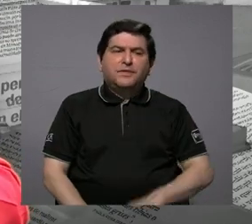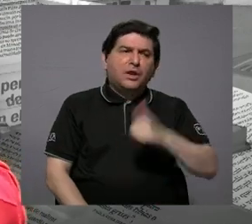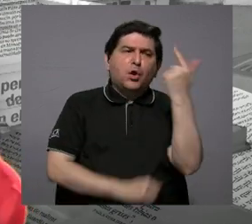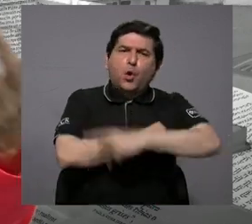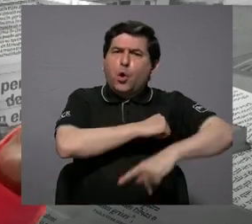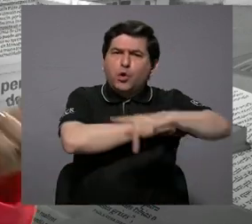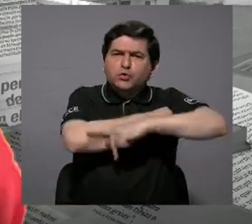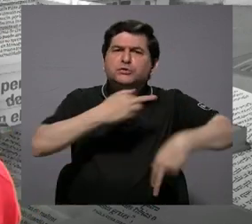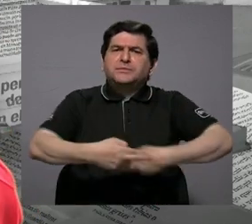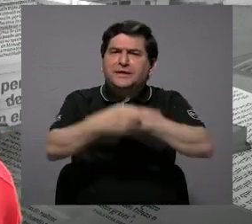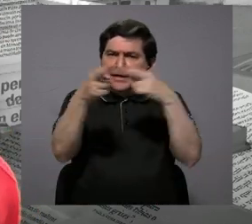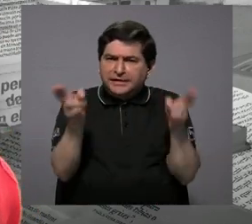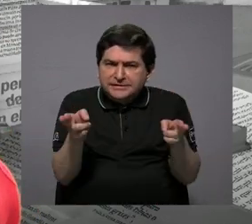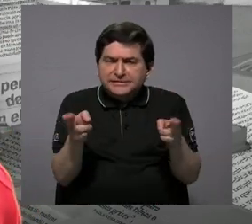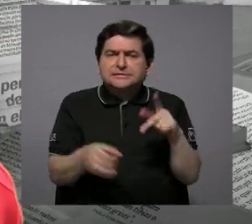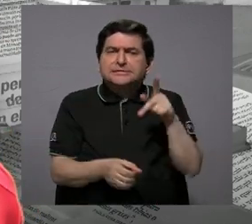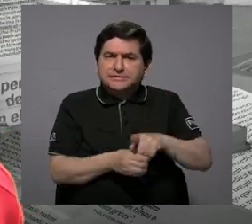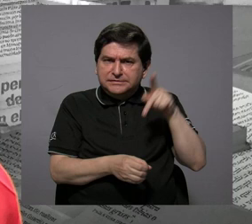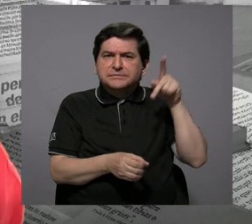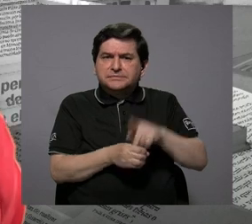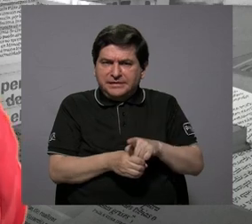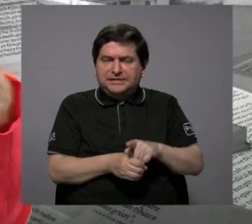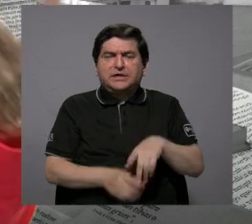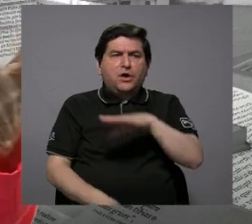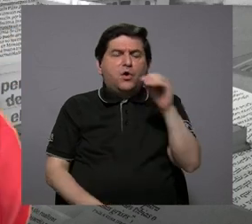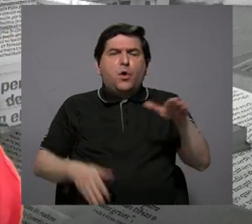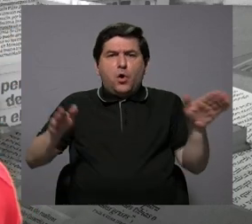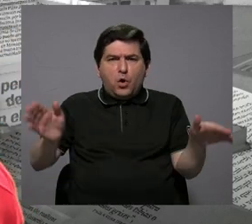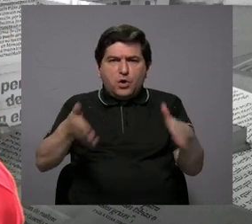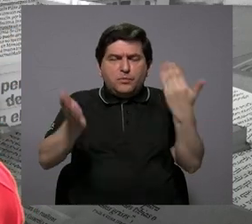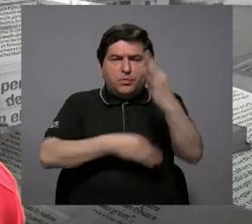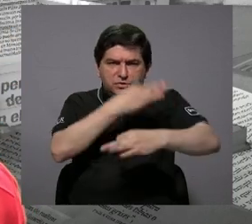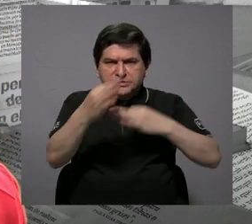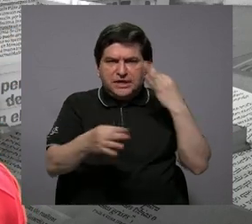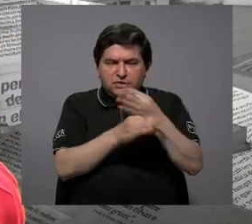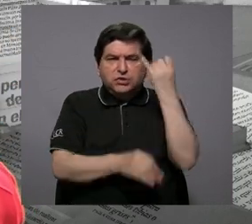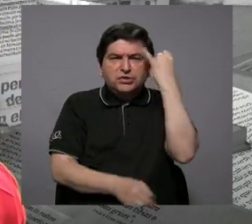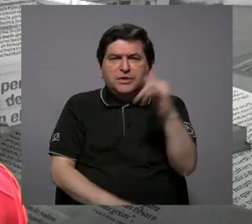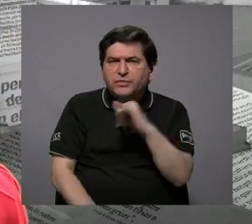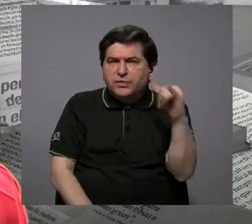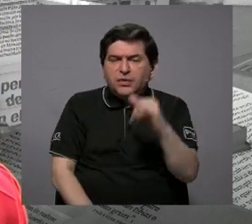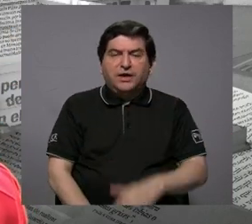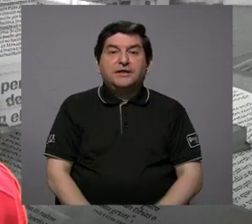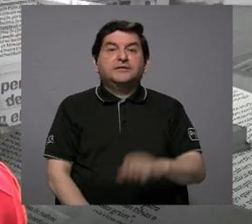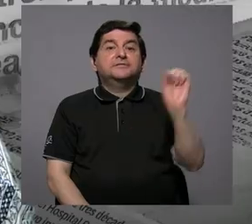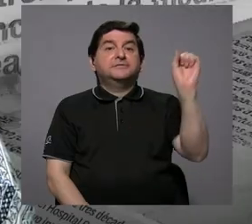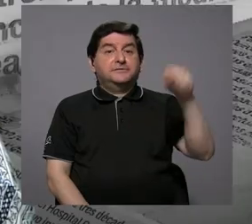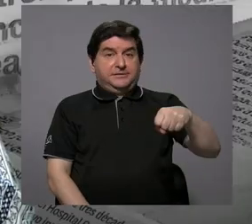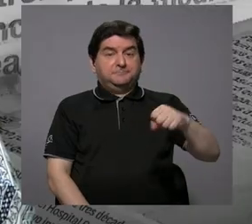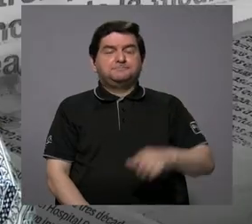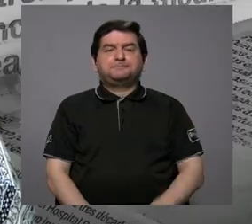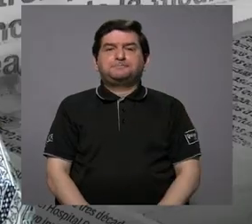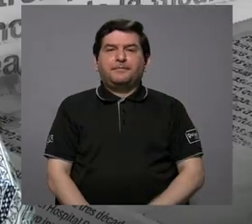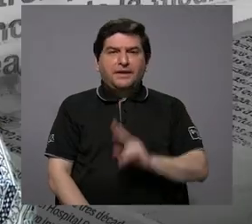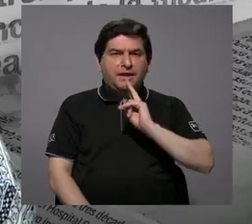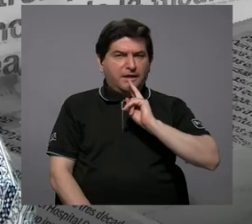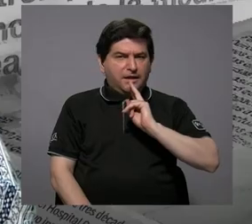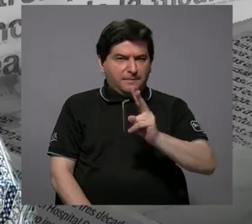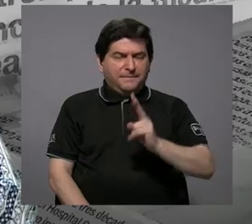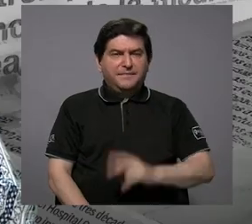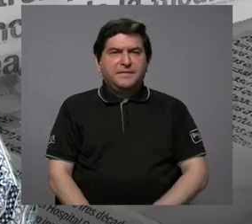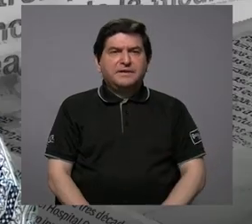países en la región participando o impulsando este tipo de iniciativas? Sí, en realidad es